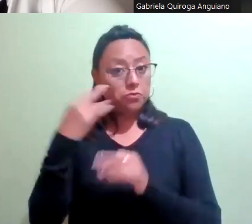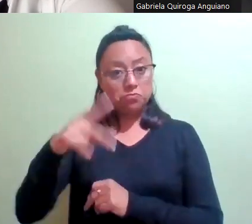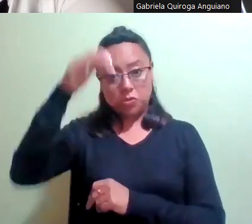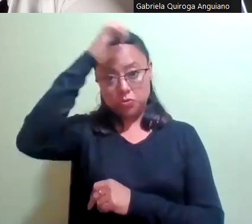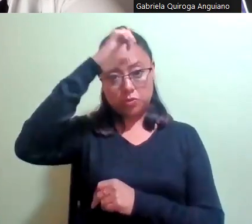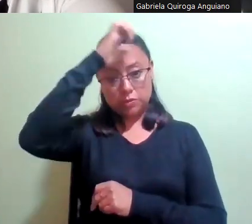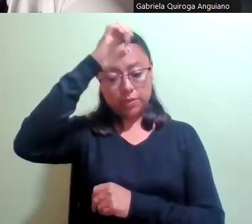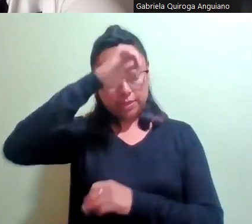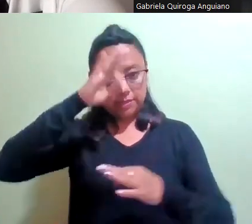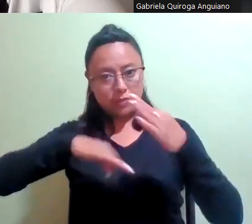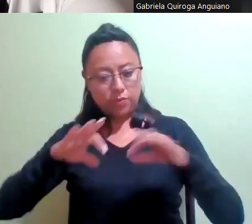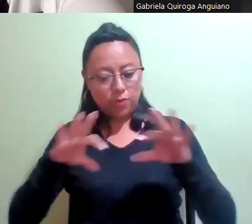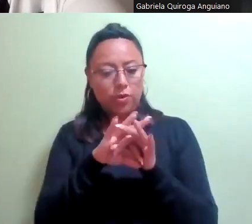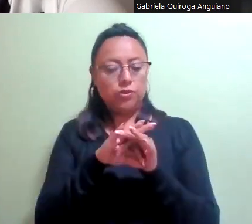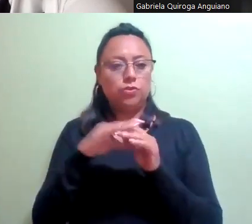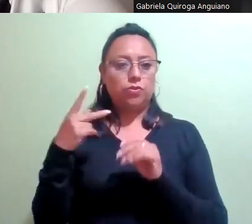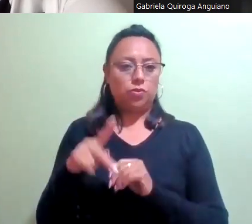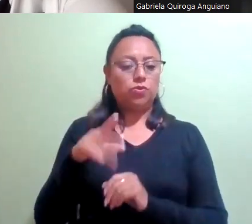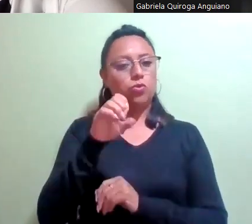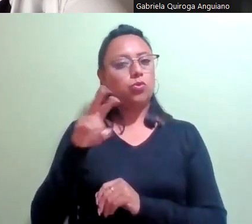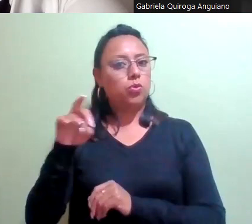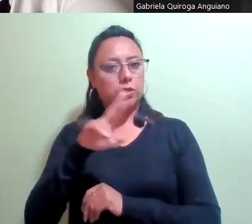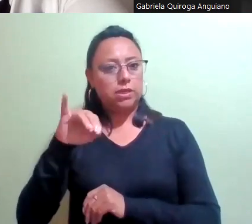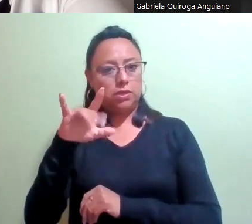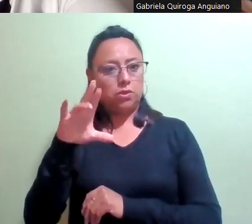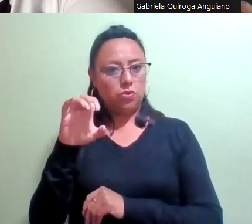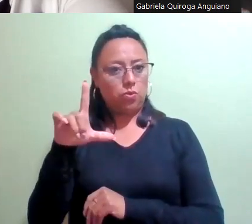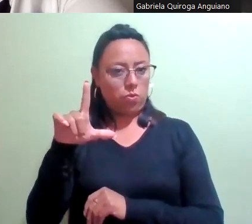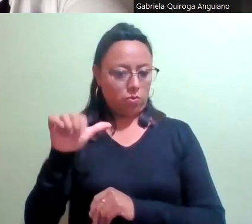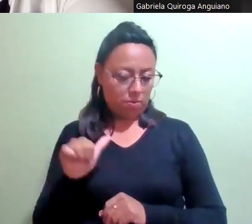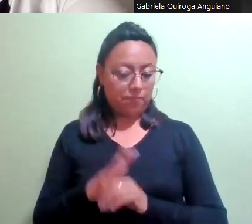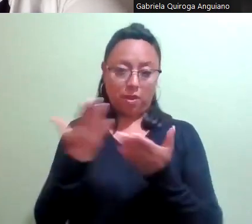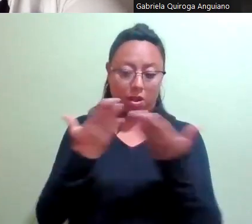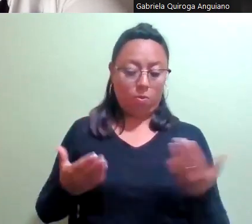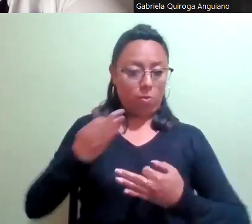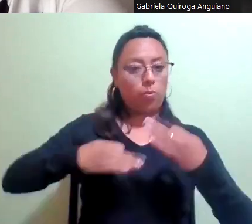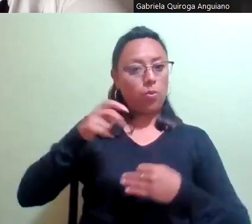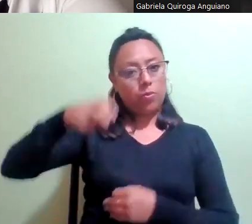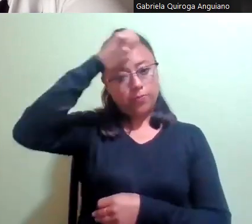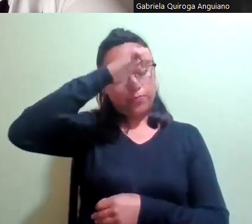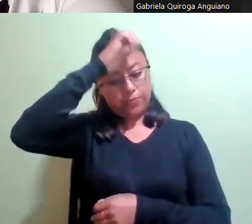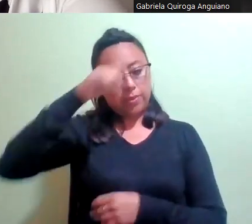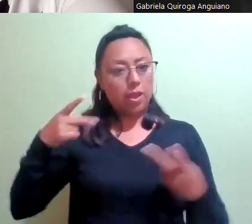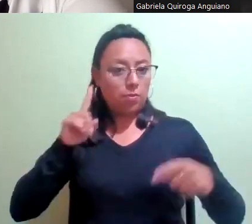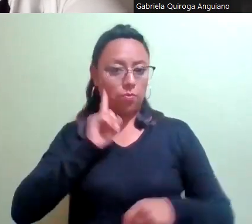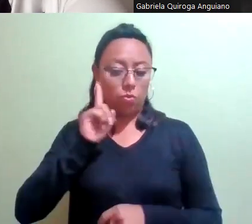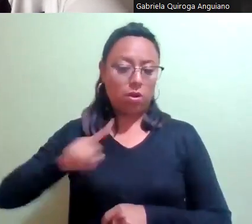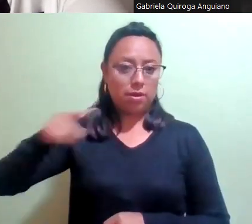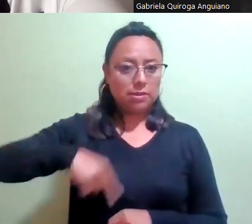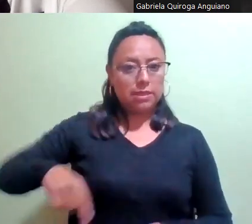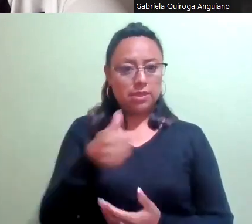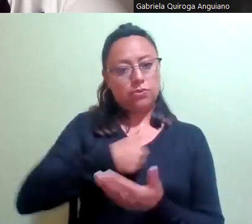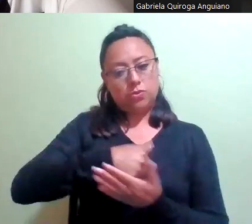función de lo señalado en la currícula. Se evaluó la utilidad que la aspirante podría derivar de esta experiencia en la población de mujeres de la Ciudad de México.